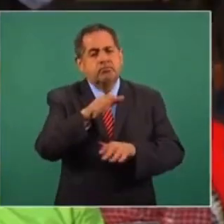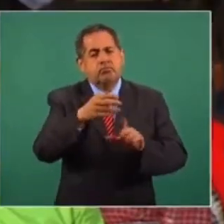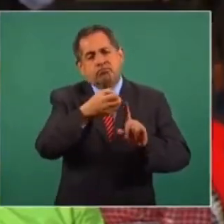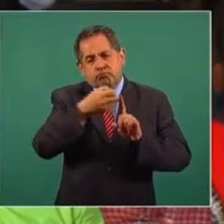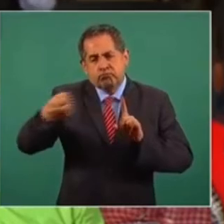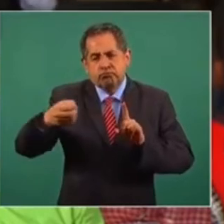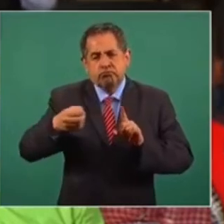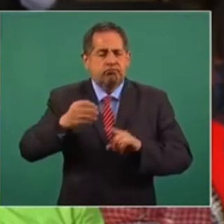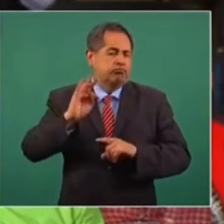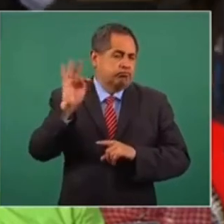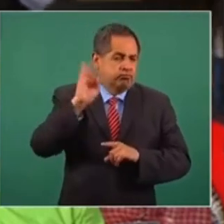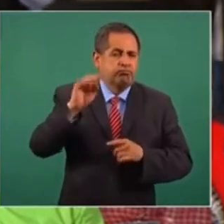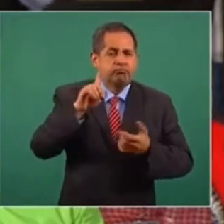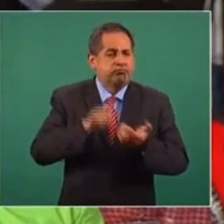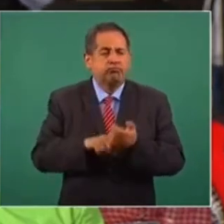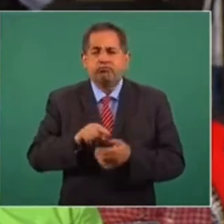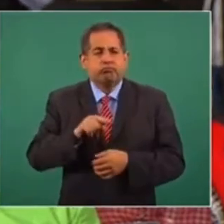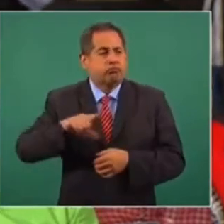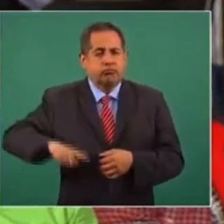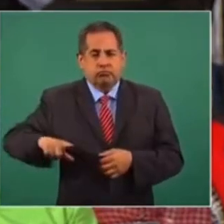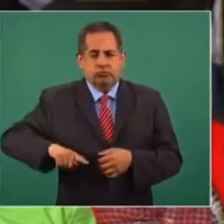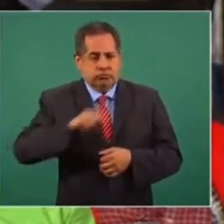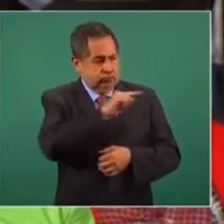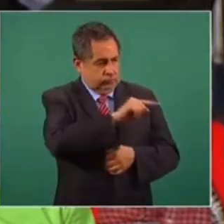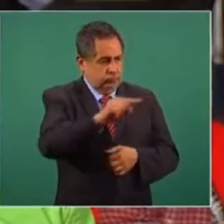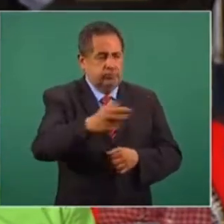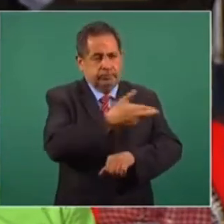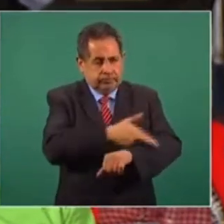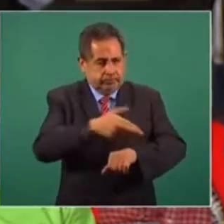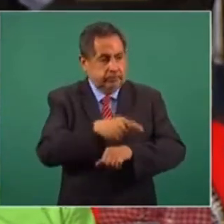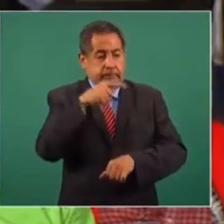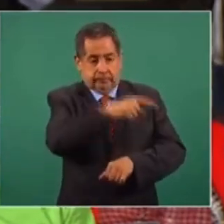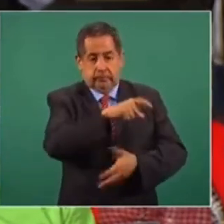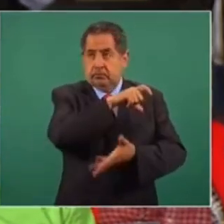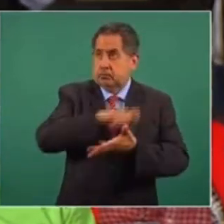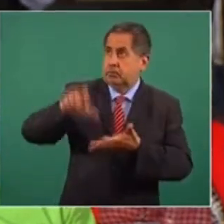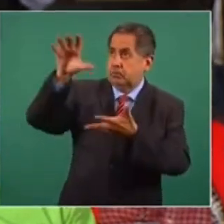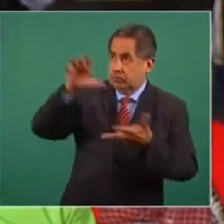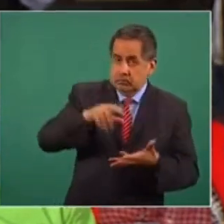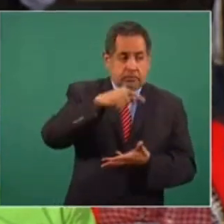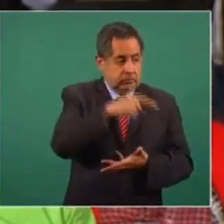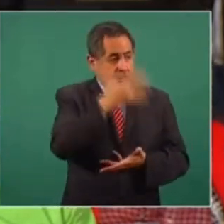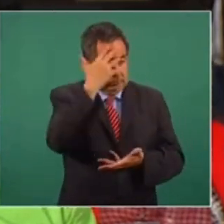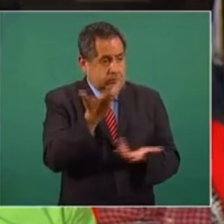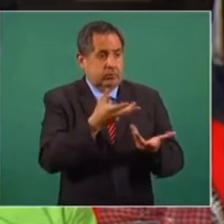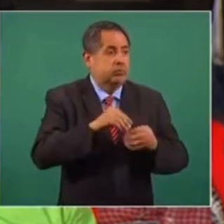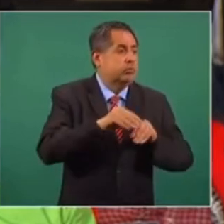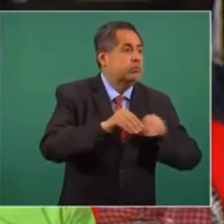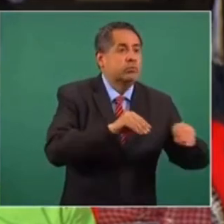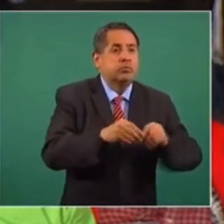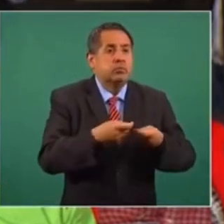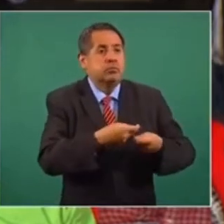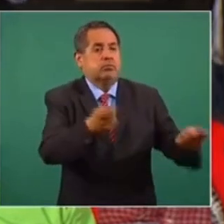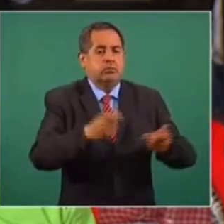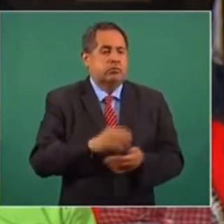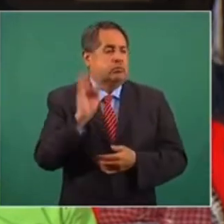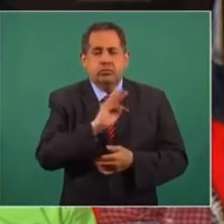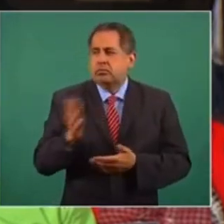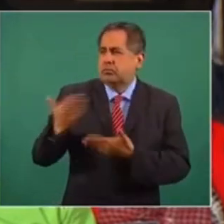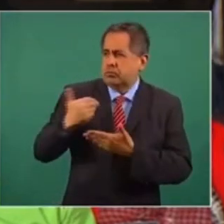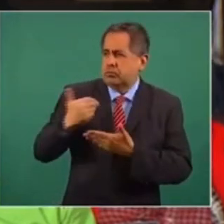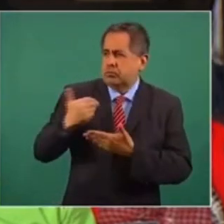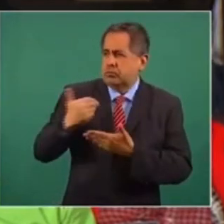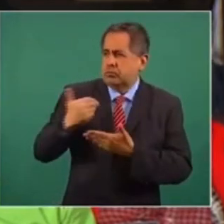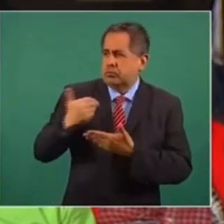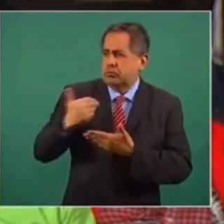entendemos que los gobiernos y las empresas tendrán que asumir tanto la compra como su propia logística. Ellos, si los gobiernos estatales piden el apoyo